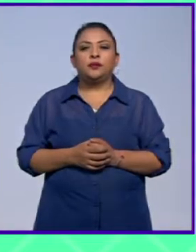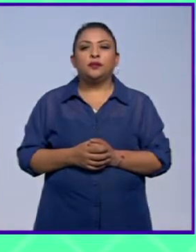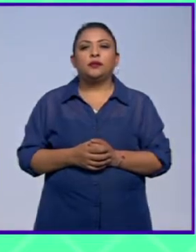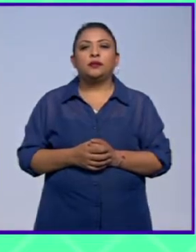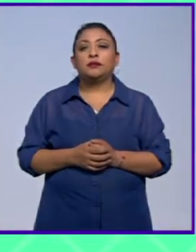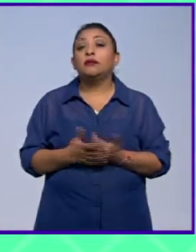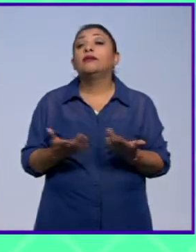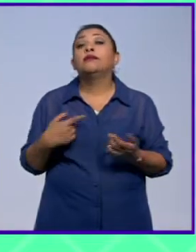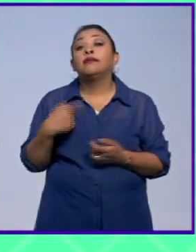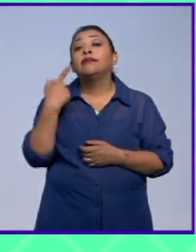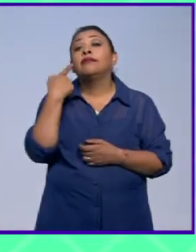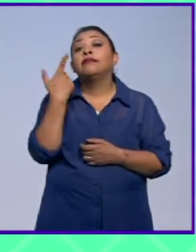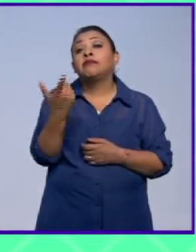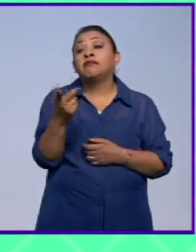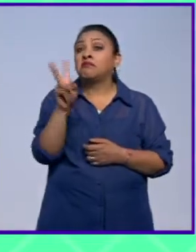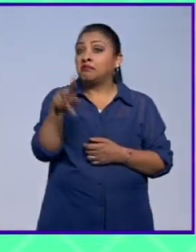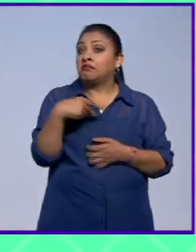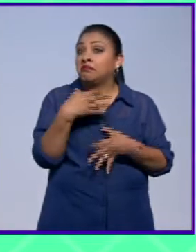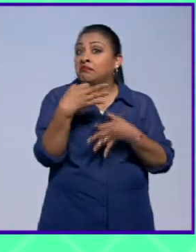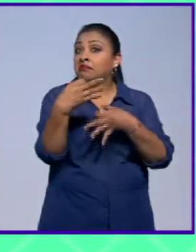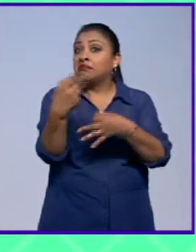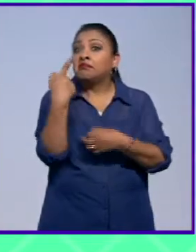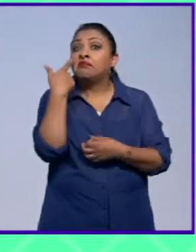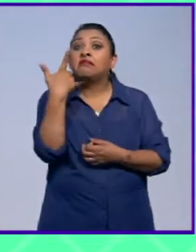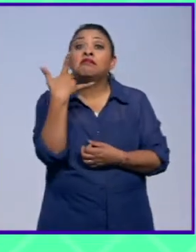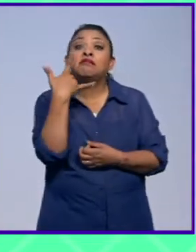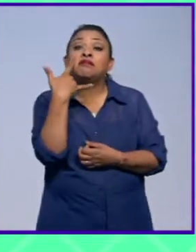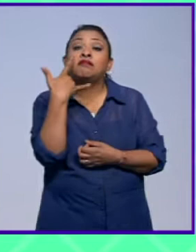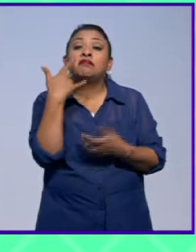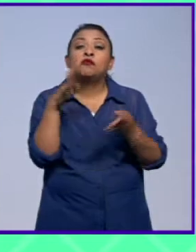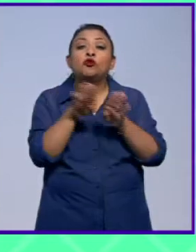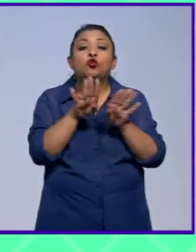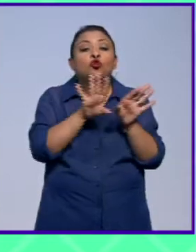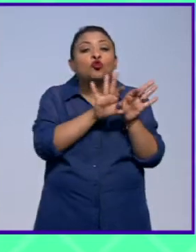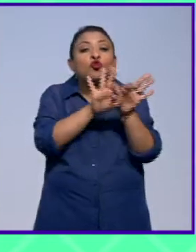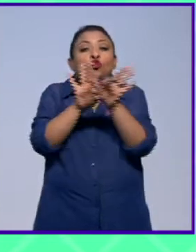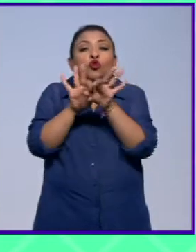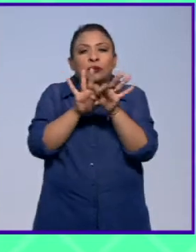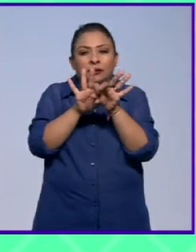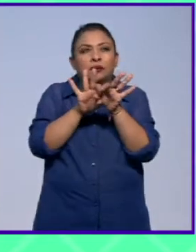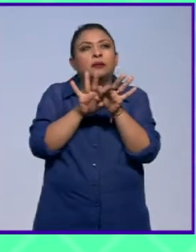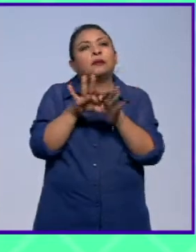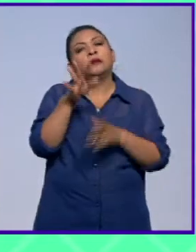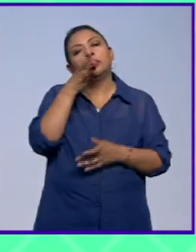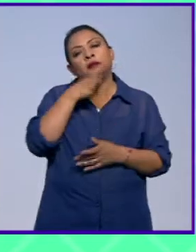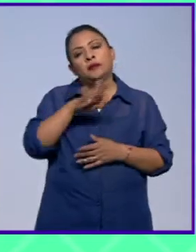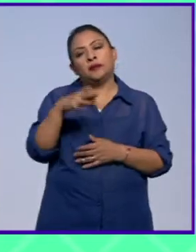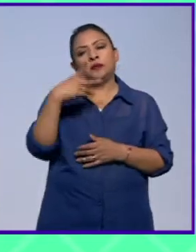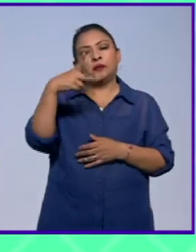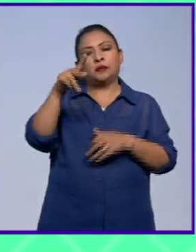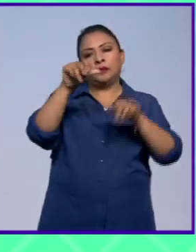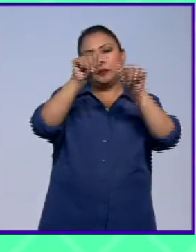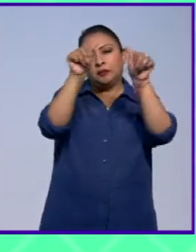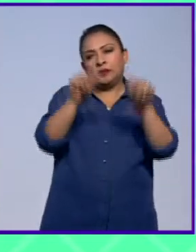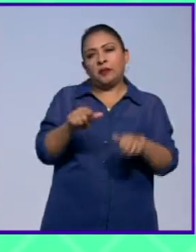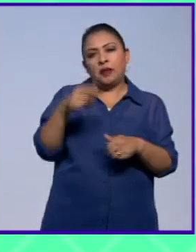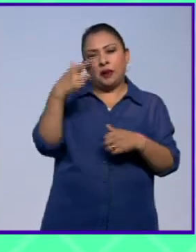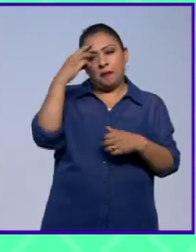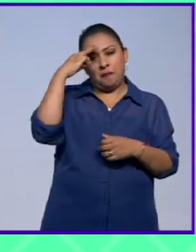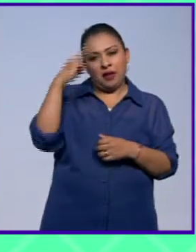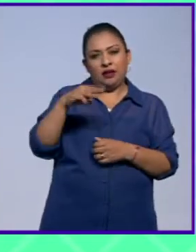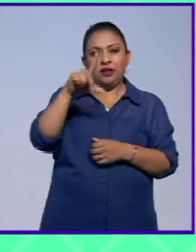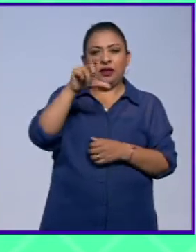¿Cómo ves, Rafa? Se antoja ver estas intersecciones, por supuesto, celebrando la obra de nuestro Leñero.